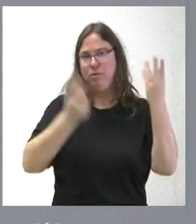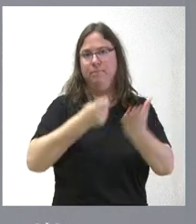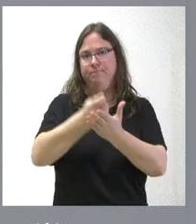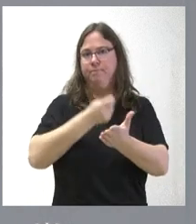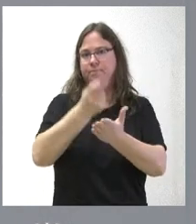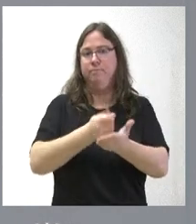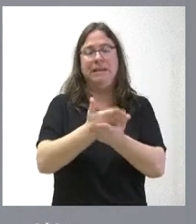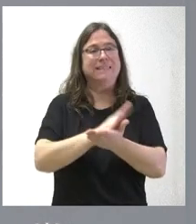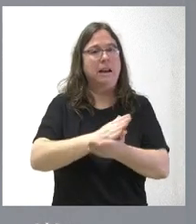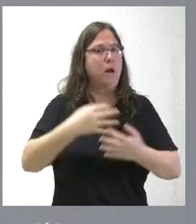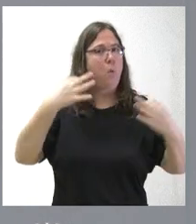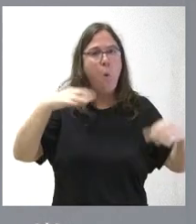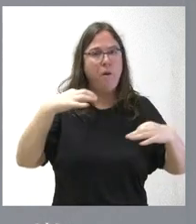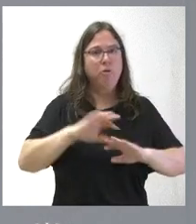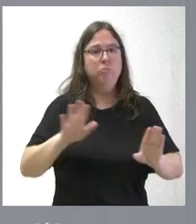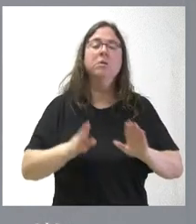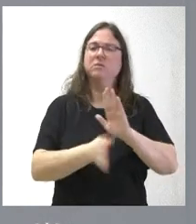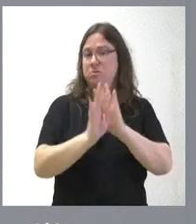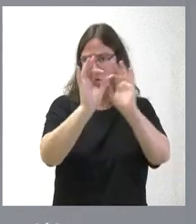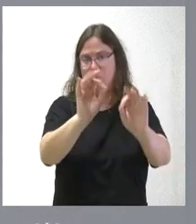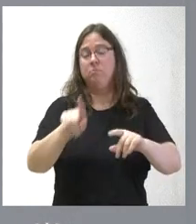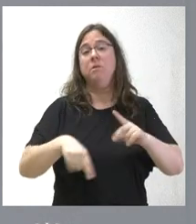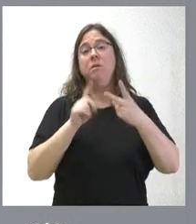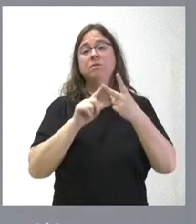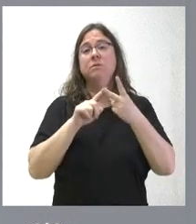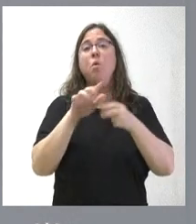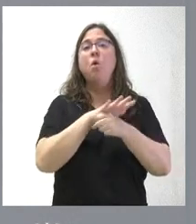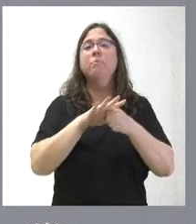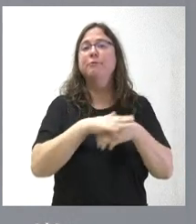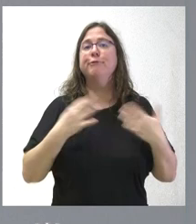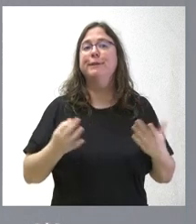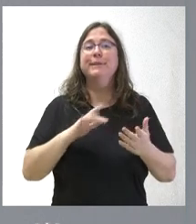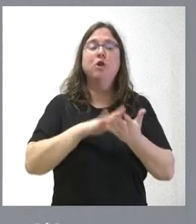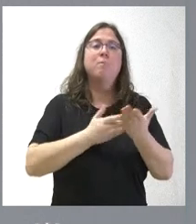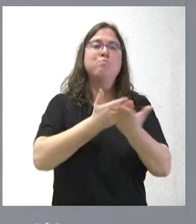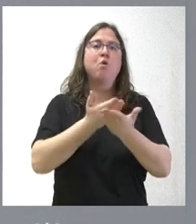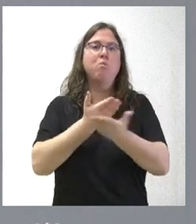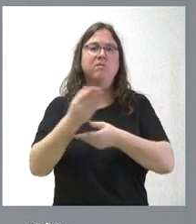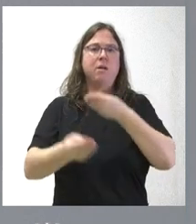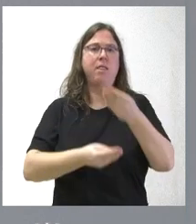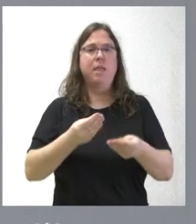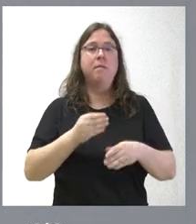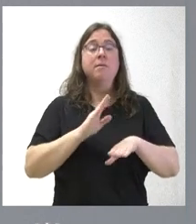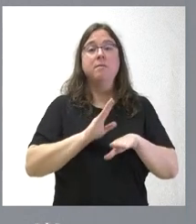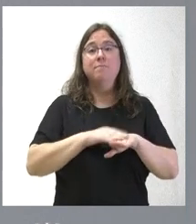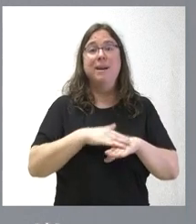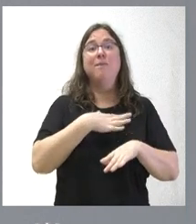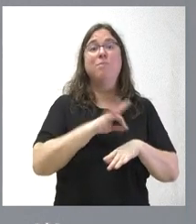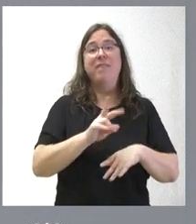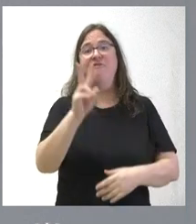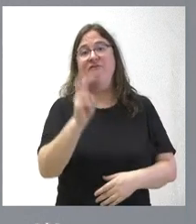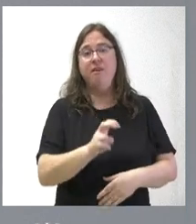al SERLA. Lo vamos a seguir haciendo. Y el segundo ámbito de actuaciones son una serie de propuestas que realizamos también que podría servir